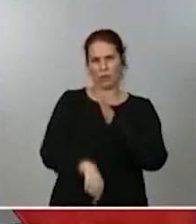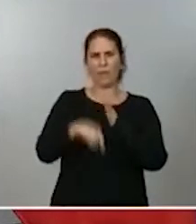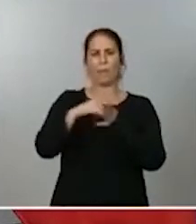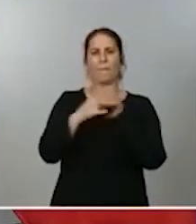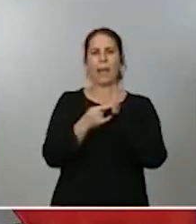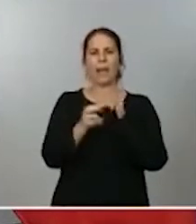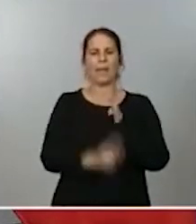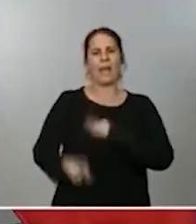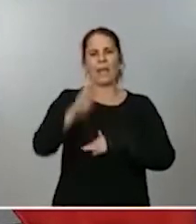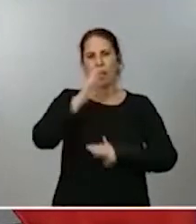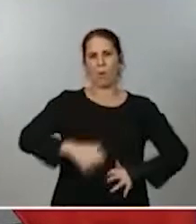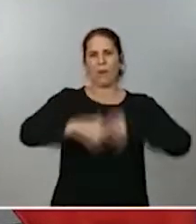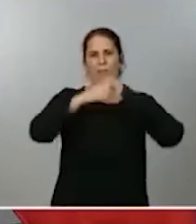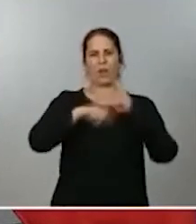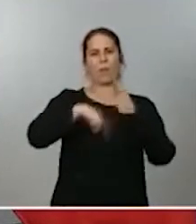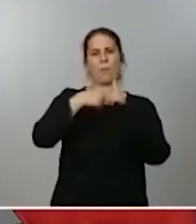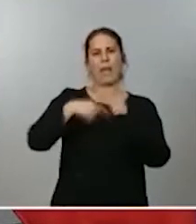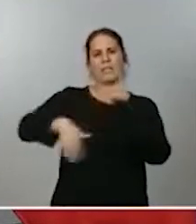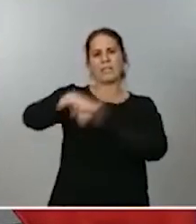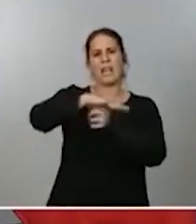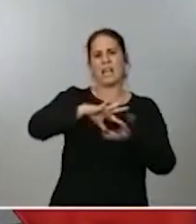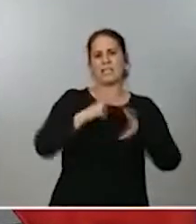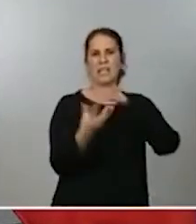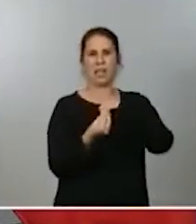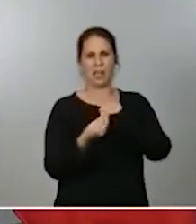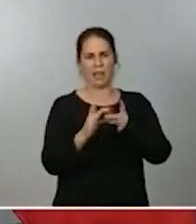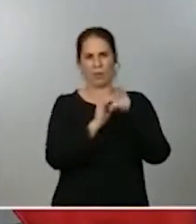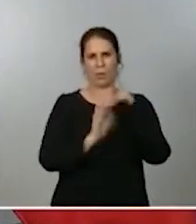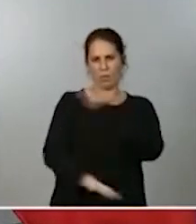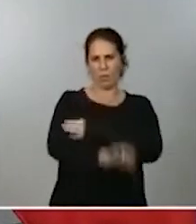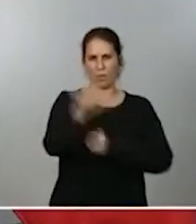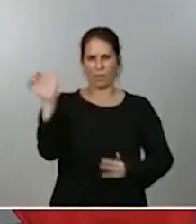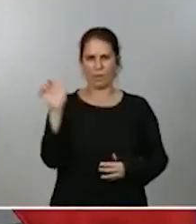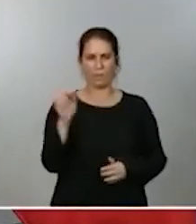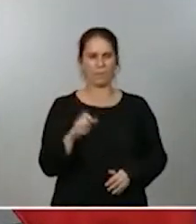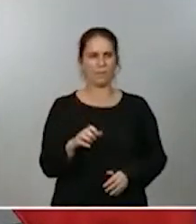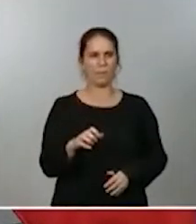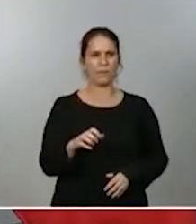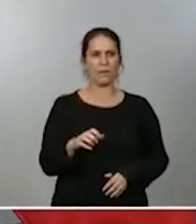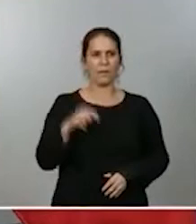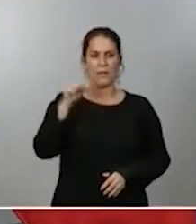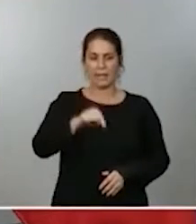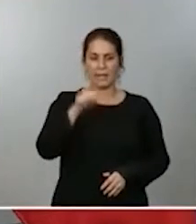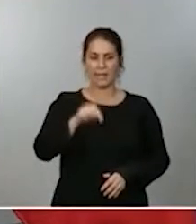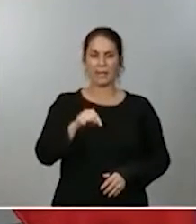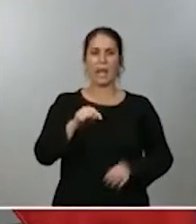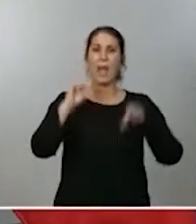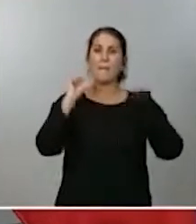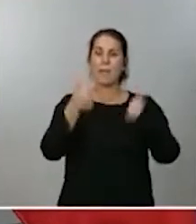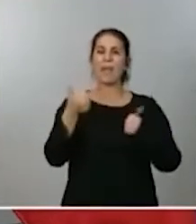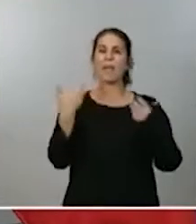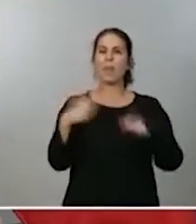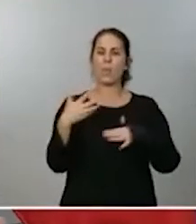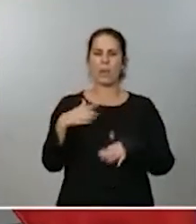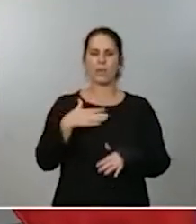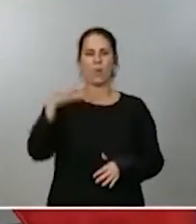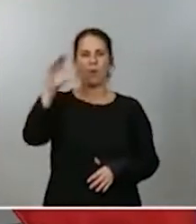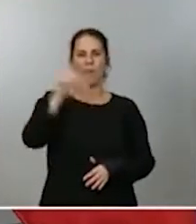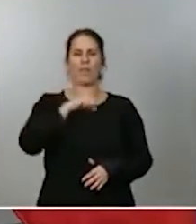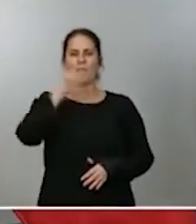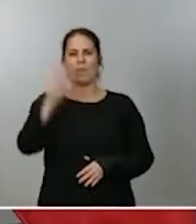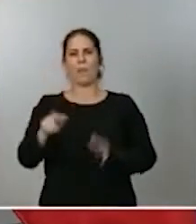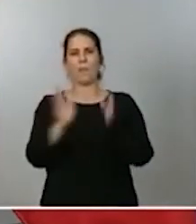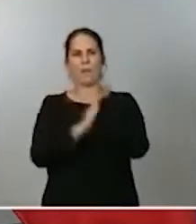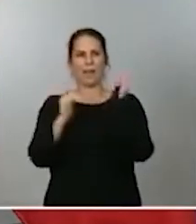y resiliencia de la Unión Europea. Como digo, inicia esta ronda en la Comunidad Valenciana e iremos trasladando,